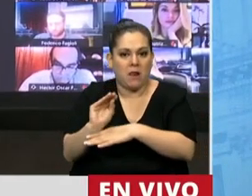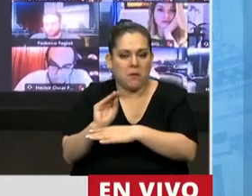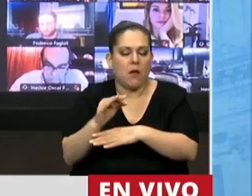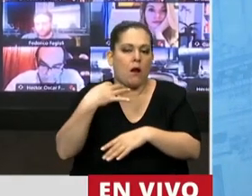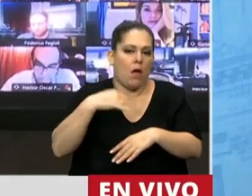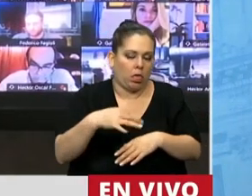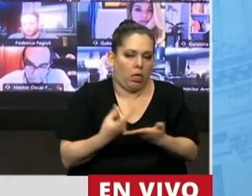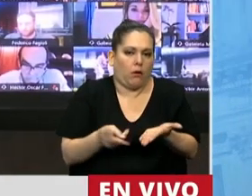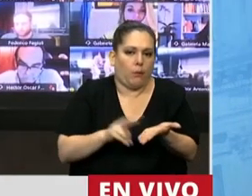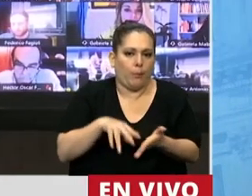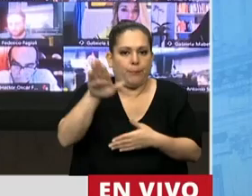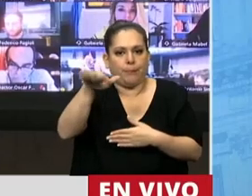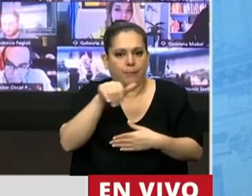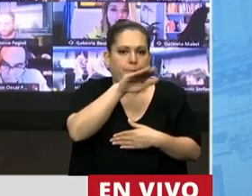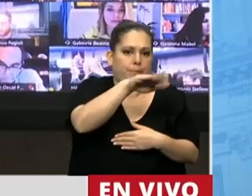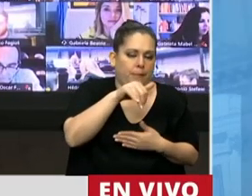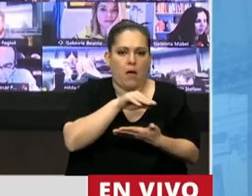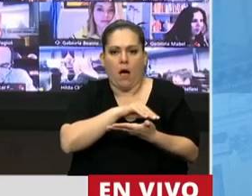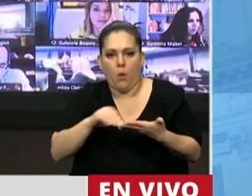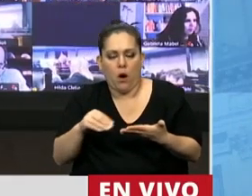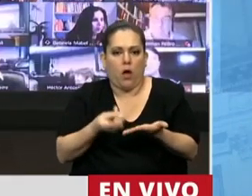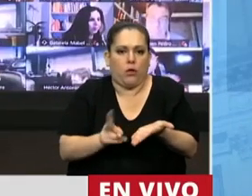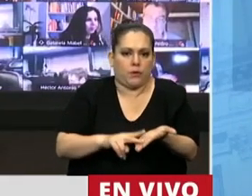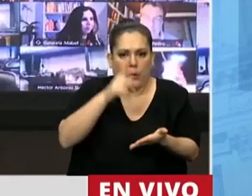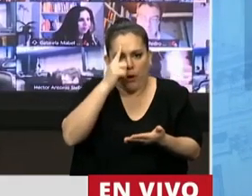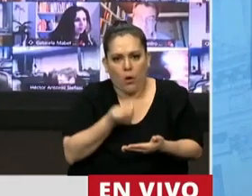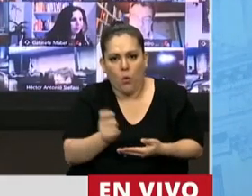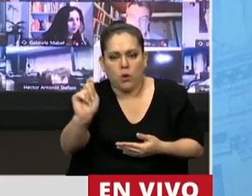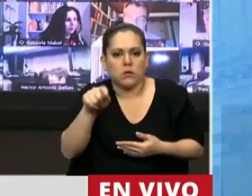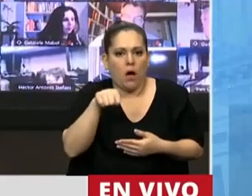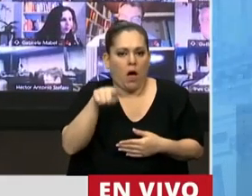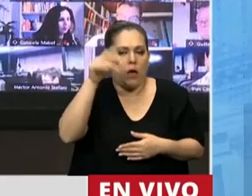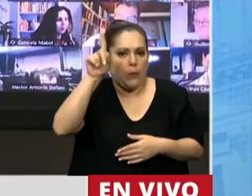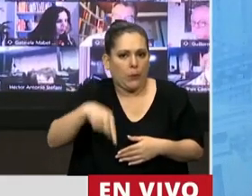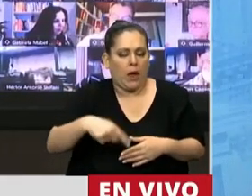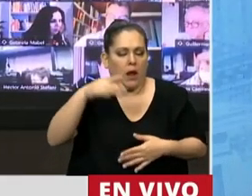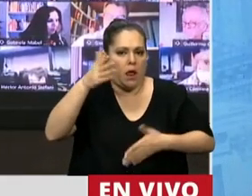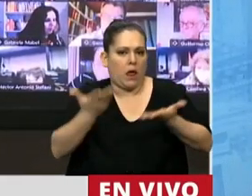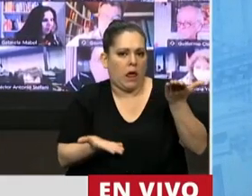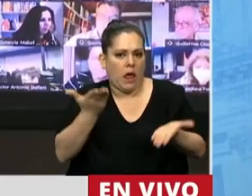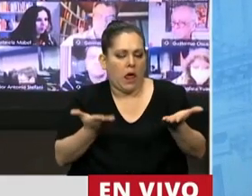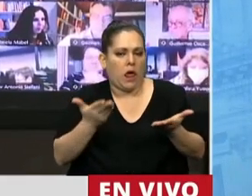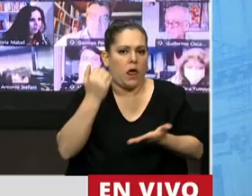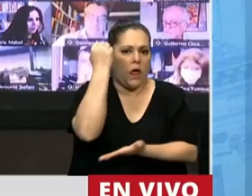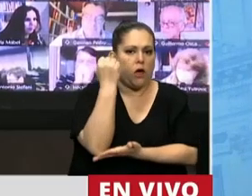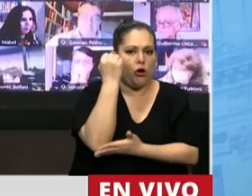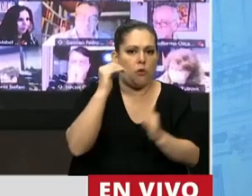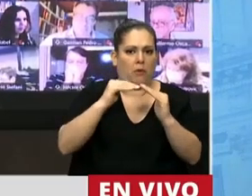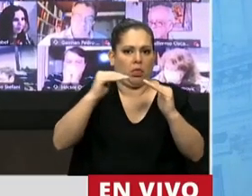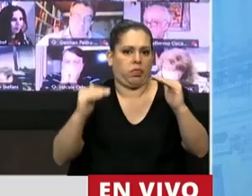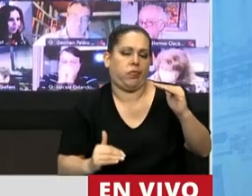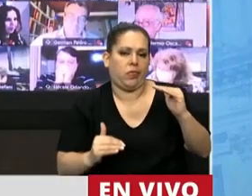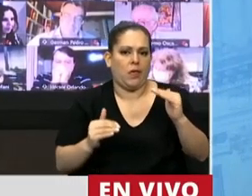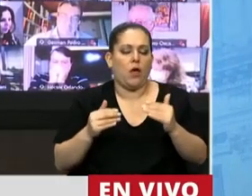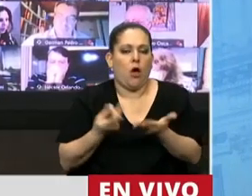con abogados, con nuevo juicio. Y esto genera injusticia económica y también genera infinitos